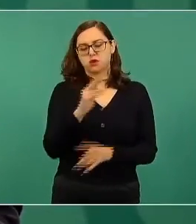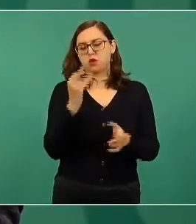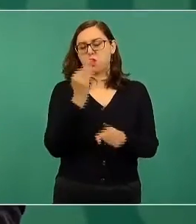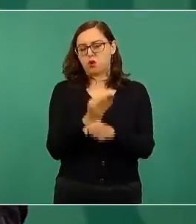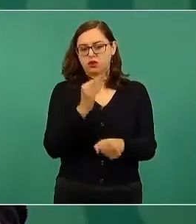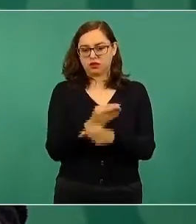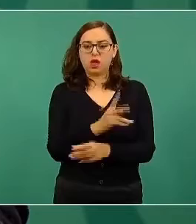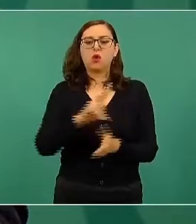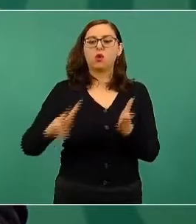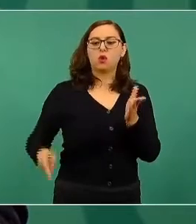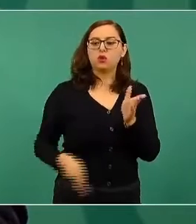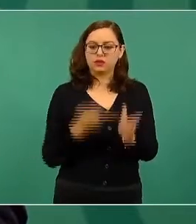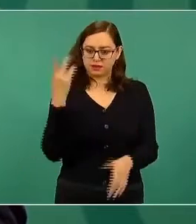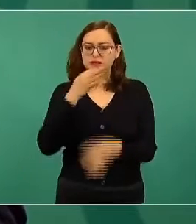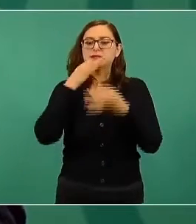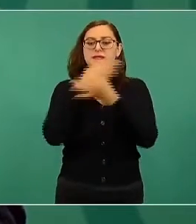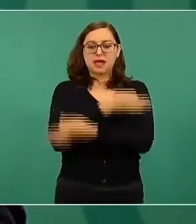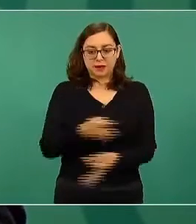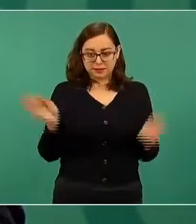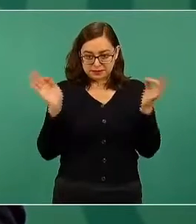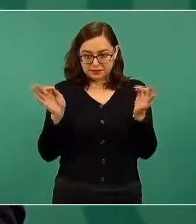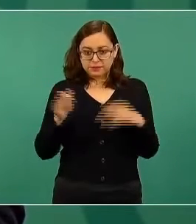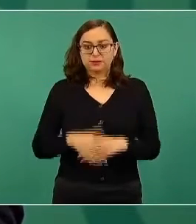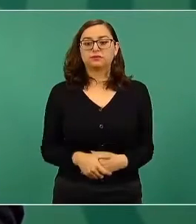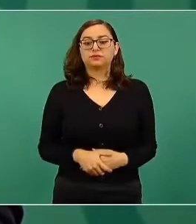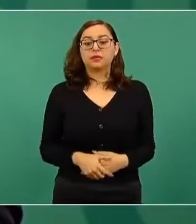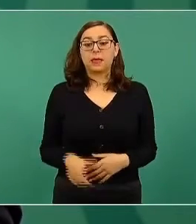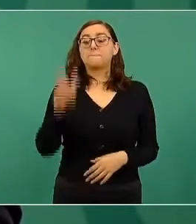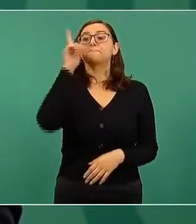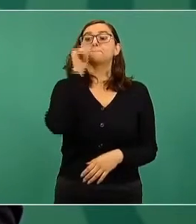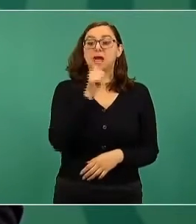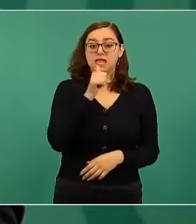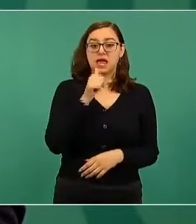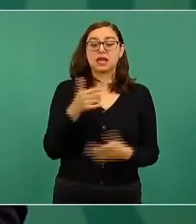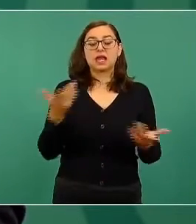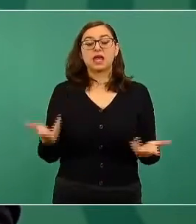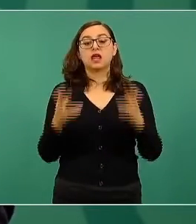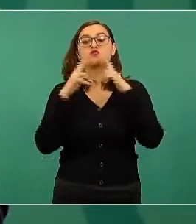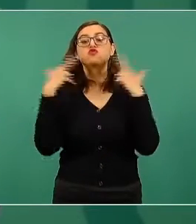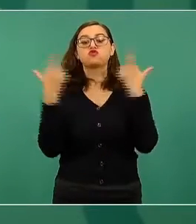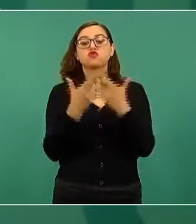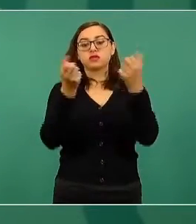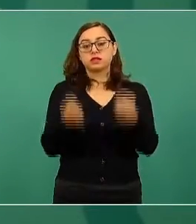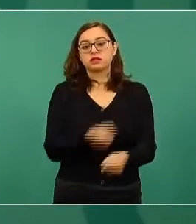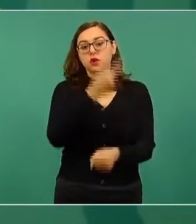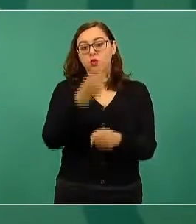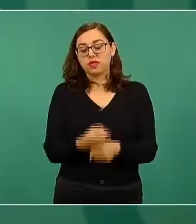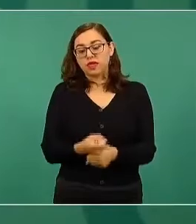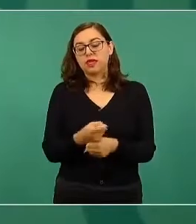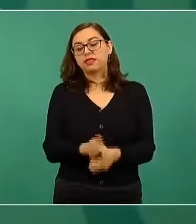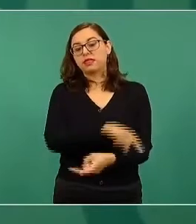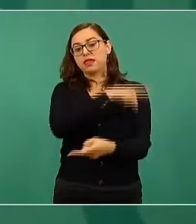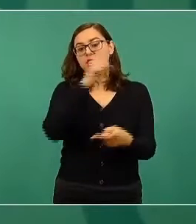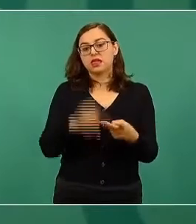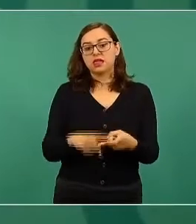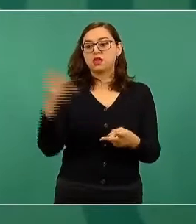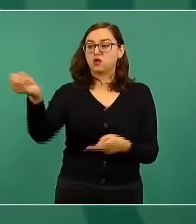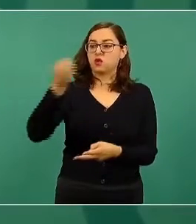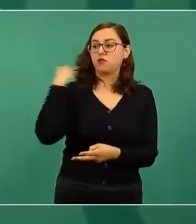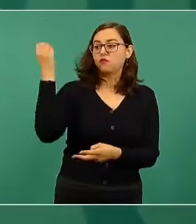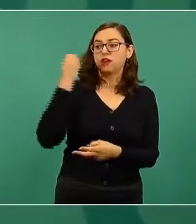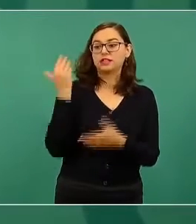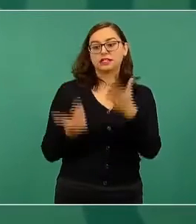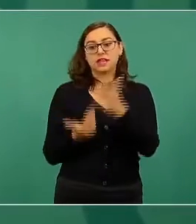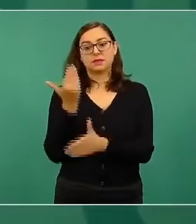tener la reunión de seguridad y la conferencia en Mérida, Ducatán. Y el